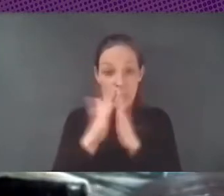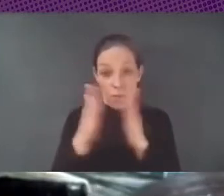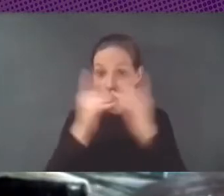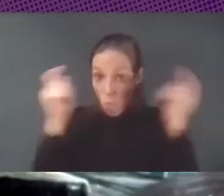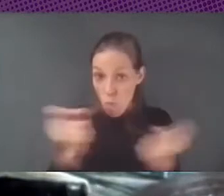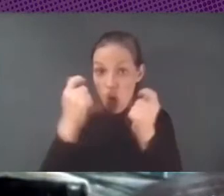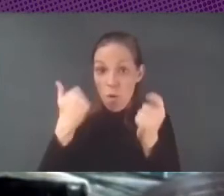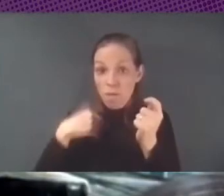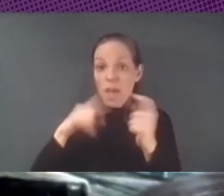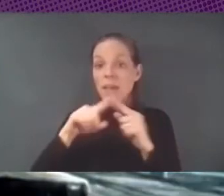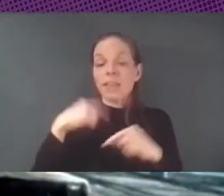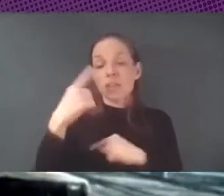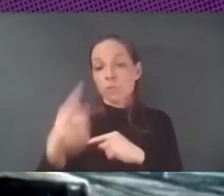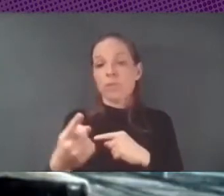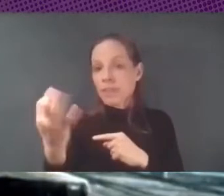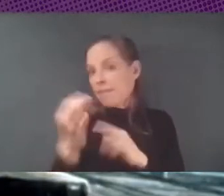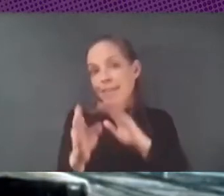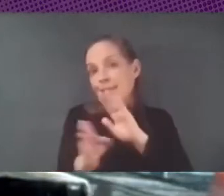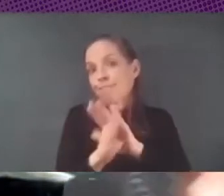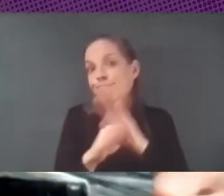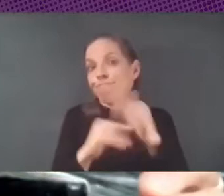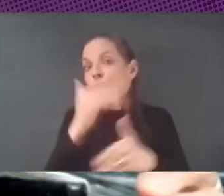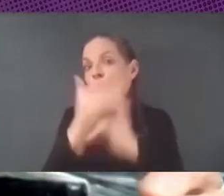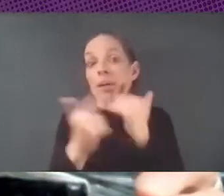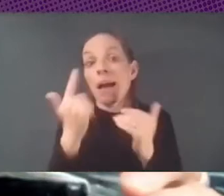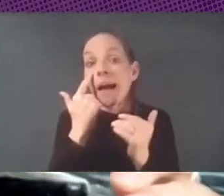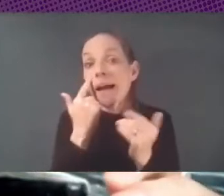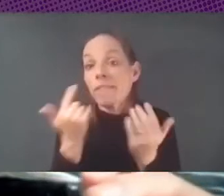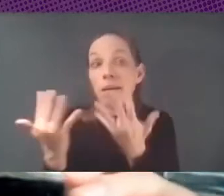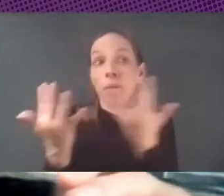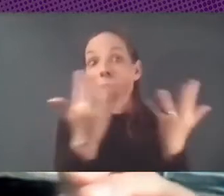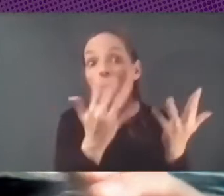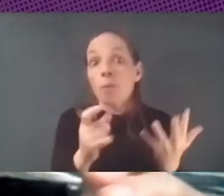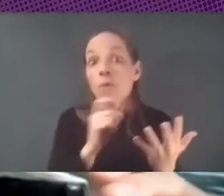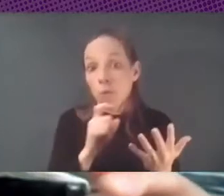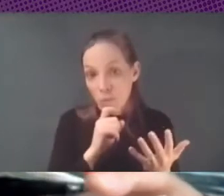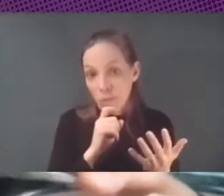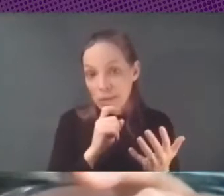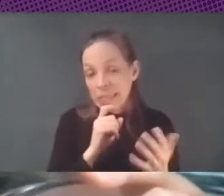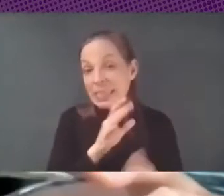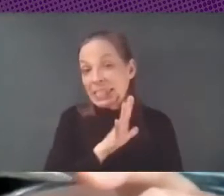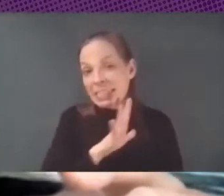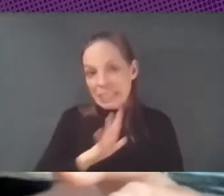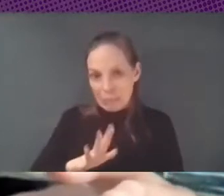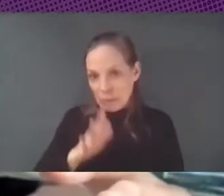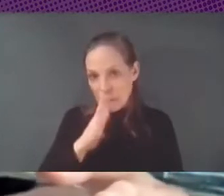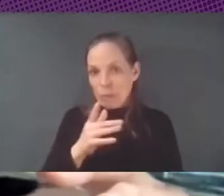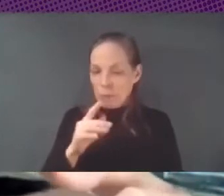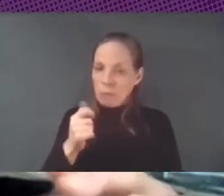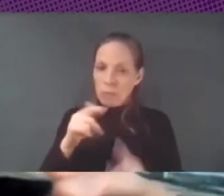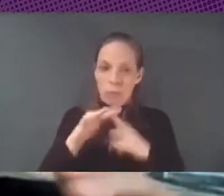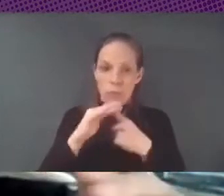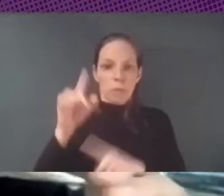reducir y seguir y a ver si se encuentra algo pero de momento es muy problemático encontrar algo para